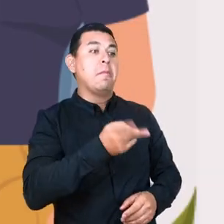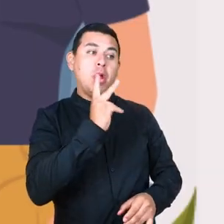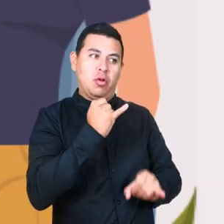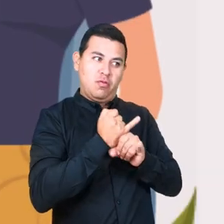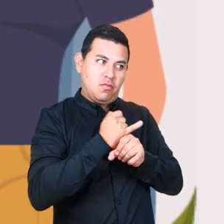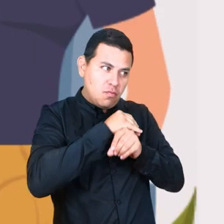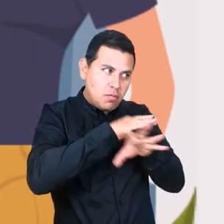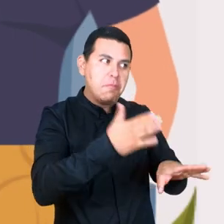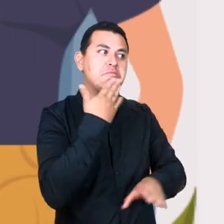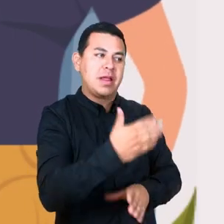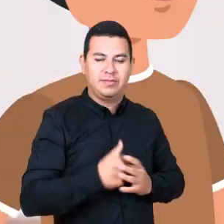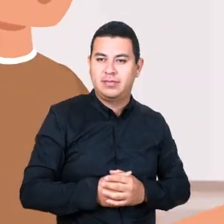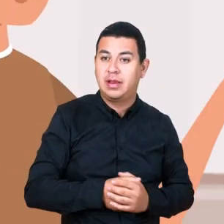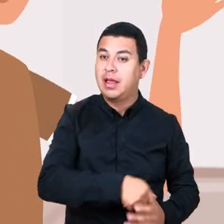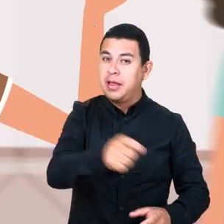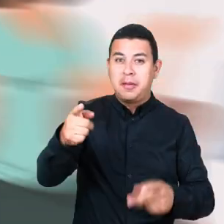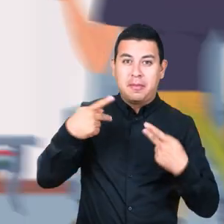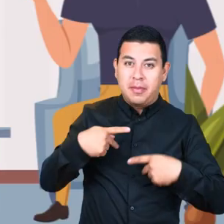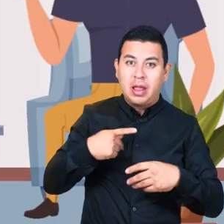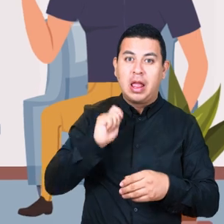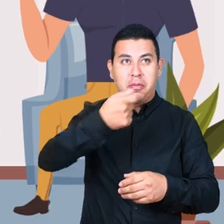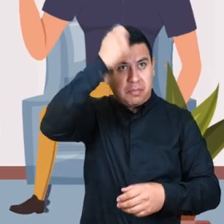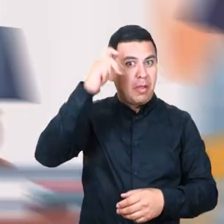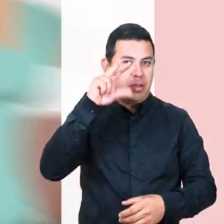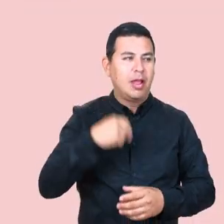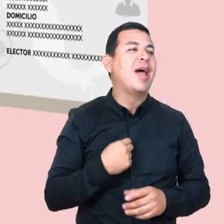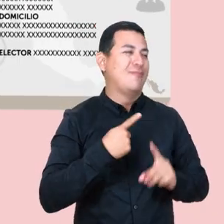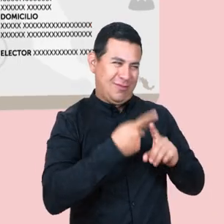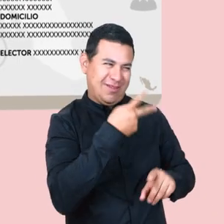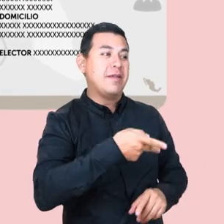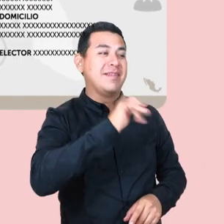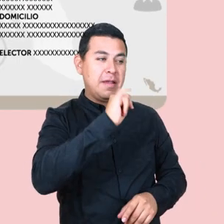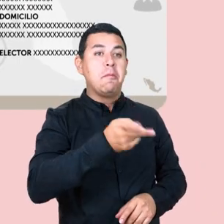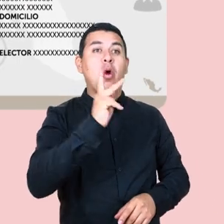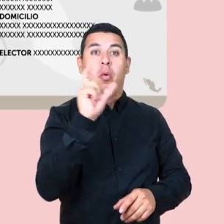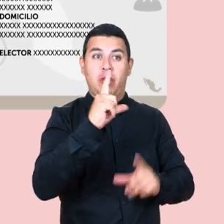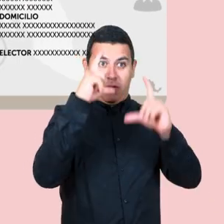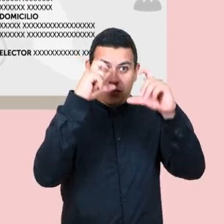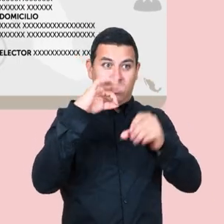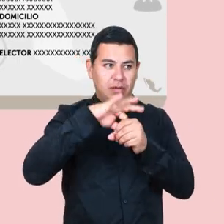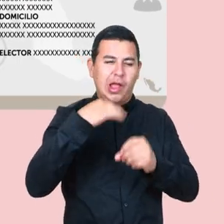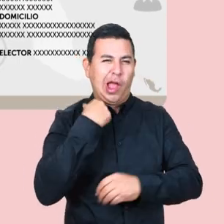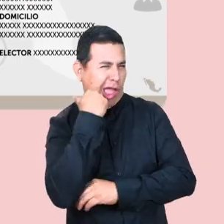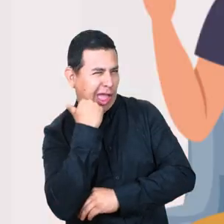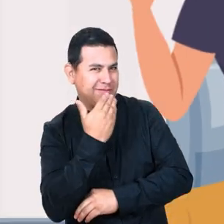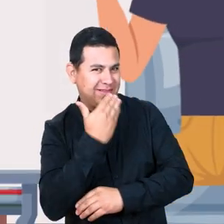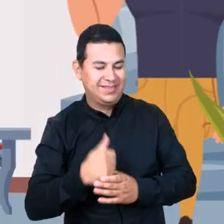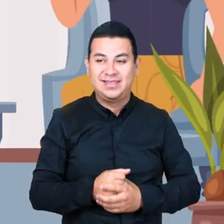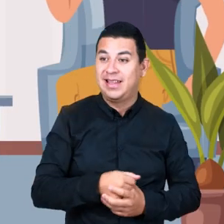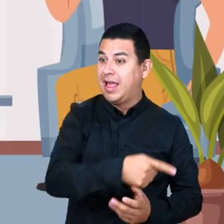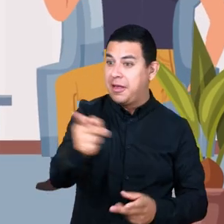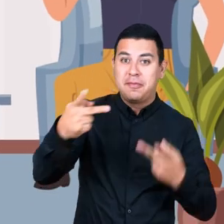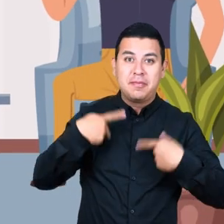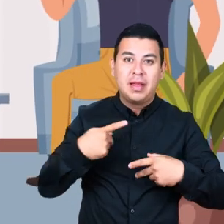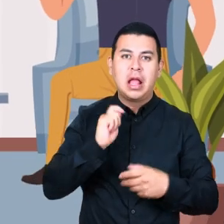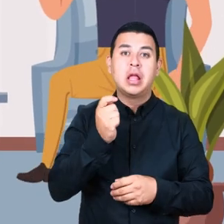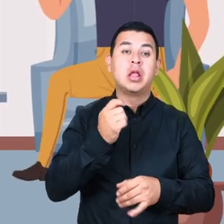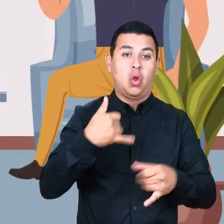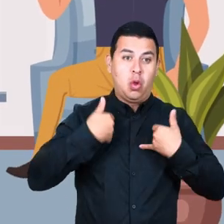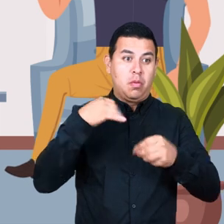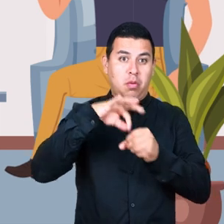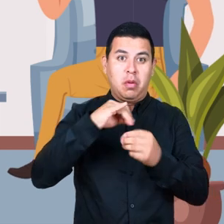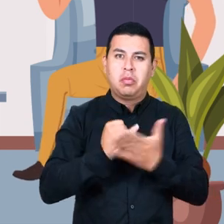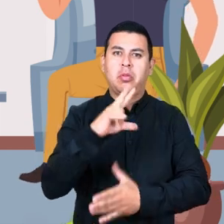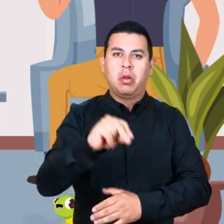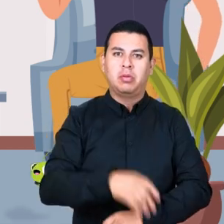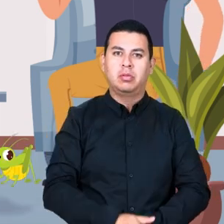soy, pero bien informado. Alguien de aquí no se peina. Sí soy, pero salía estética en mi credencial para votar. Alguien de aquí decía que los